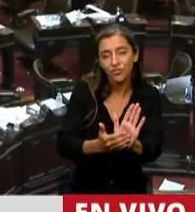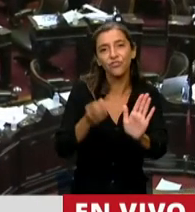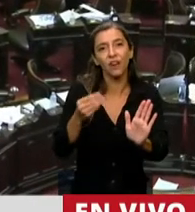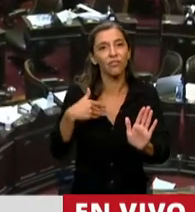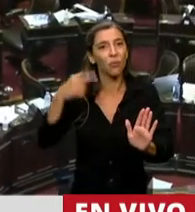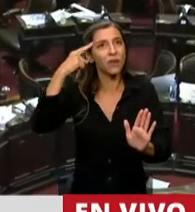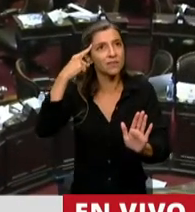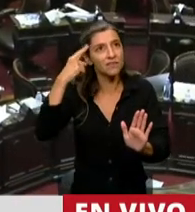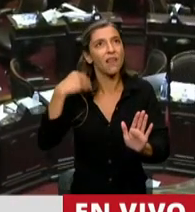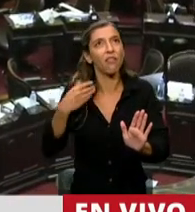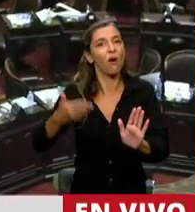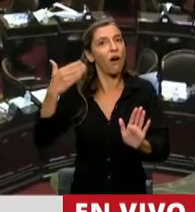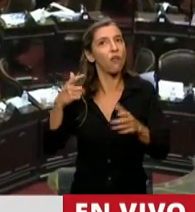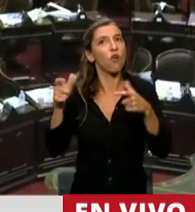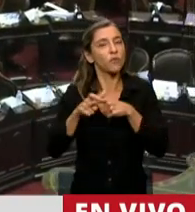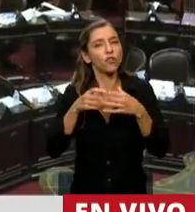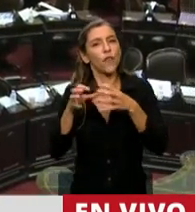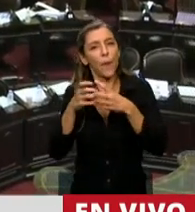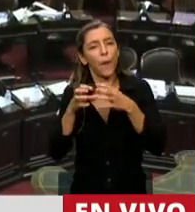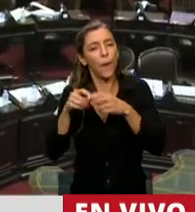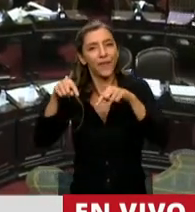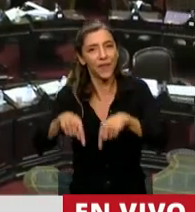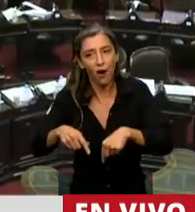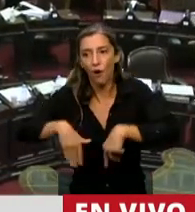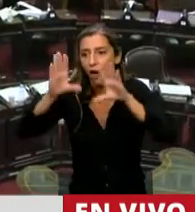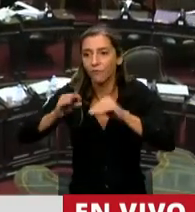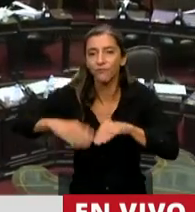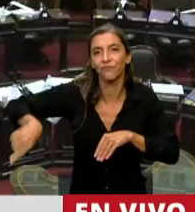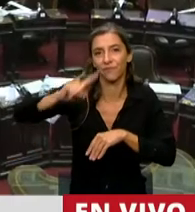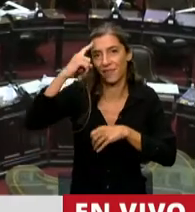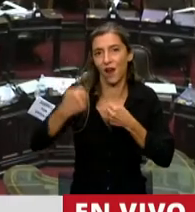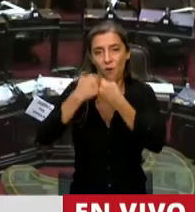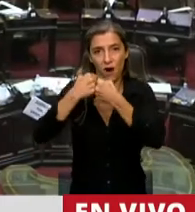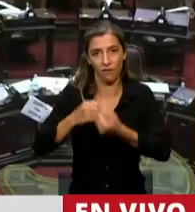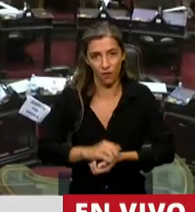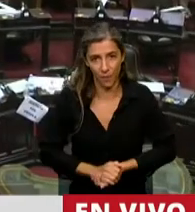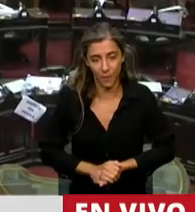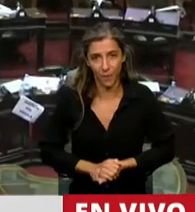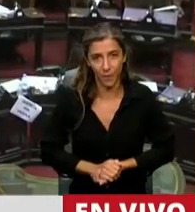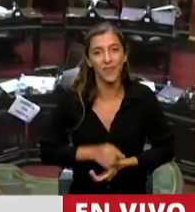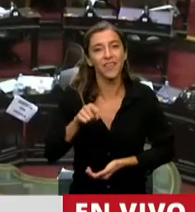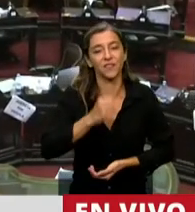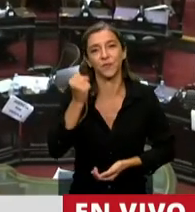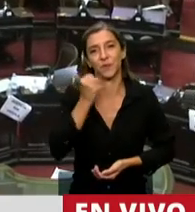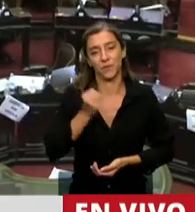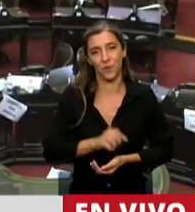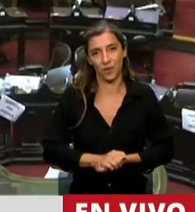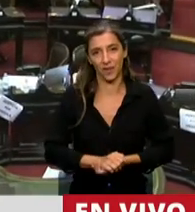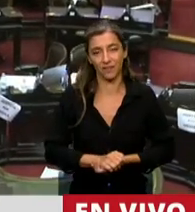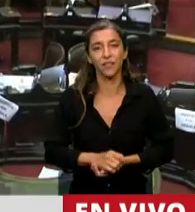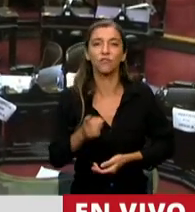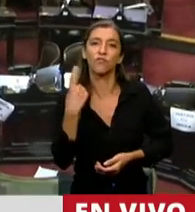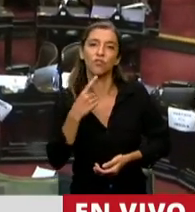en comisiones y que todos y todas podamos estar de acuerdo. Que miremos el tema de lo que este